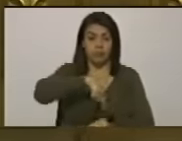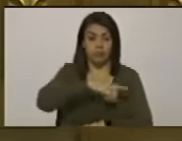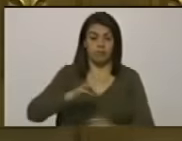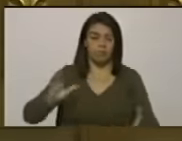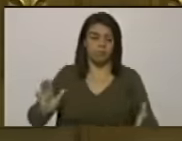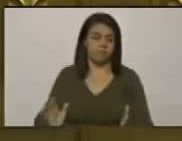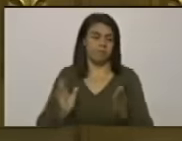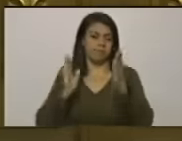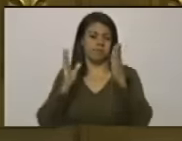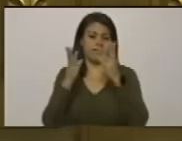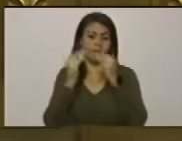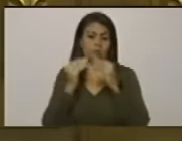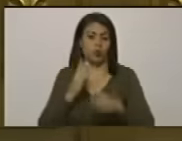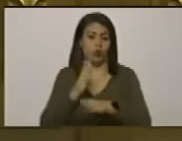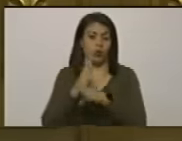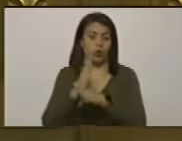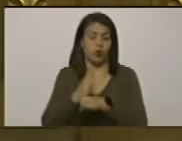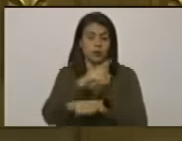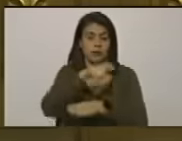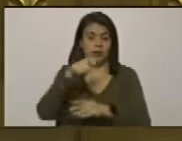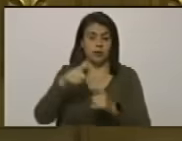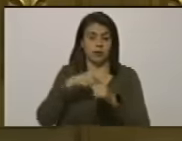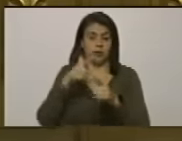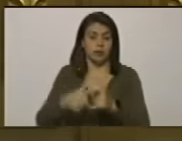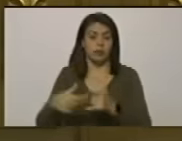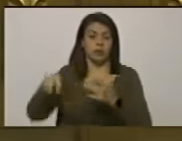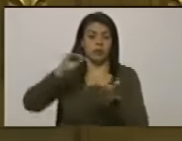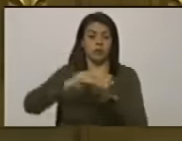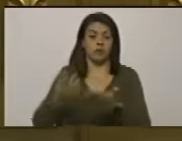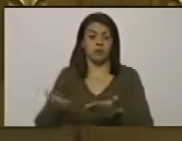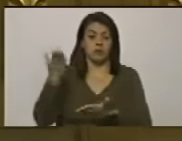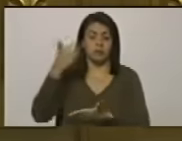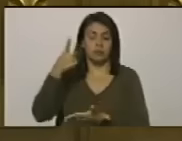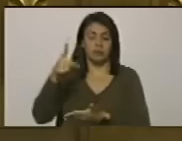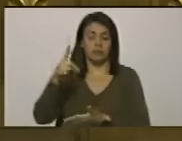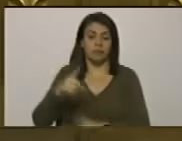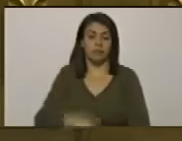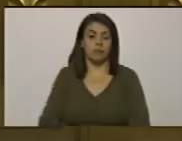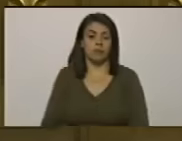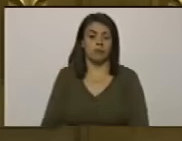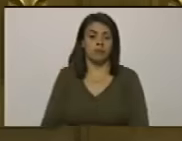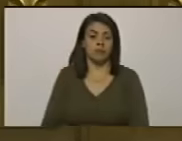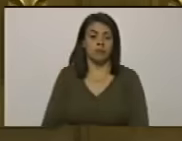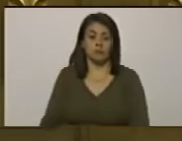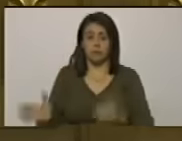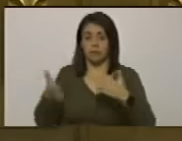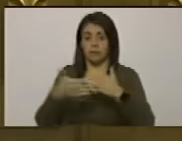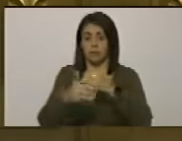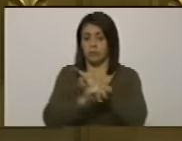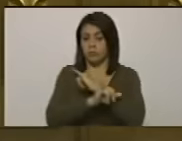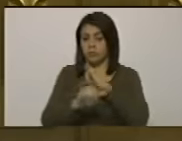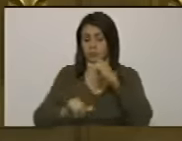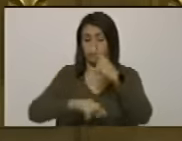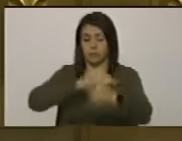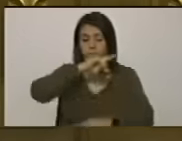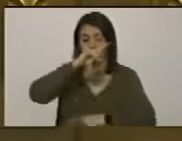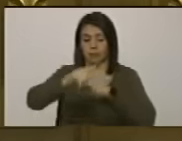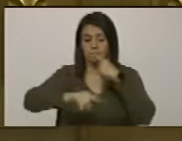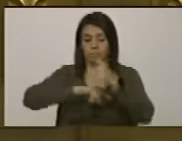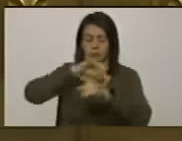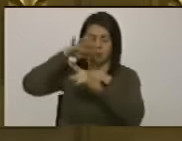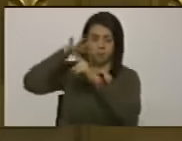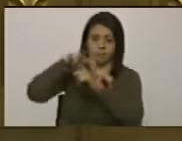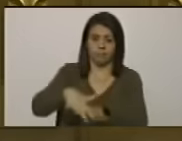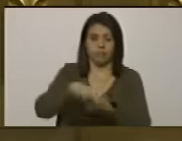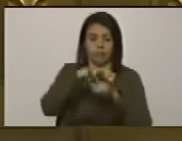enfrentamiento contra la oligarquía para reivindicar sus derechos cerrando un ciclo de represión contra los